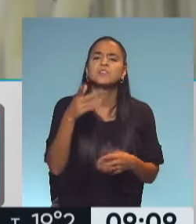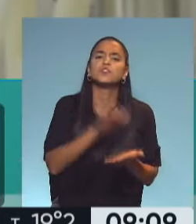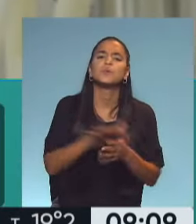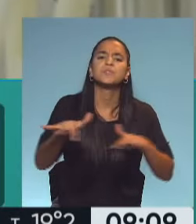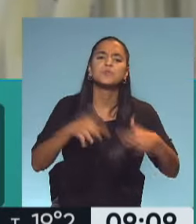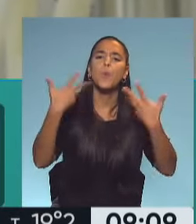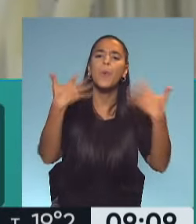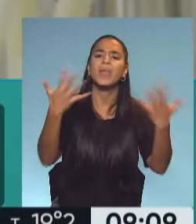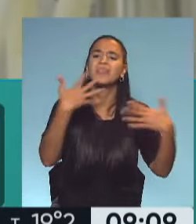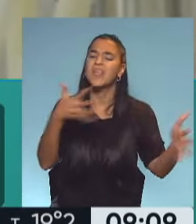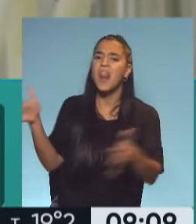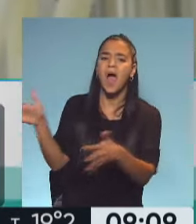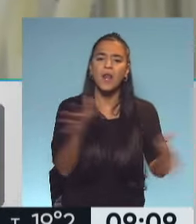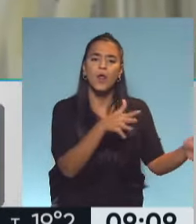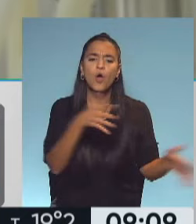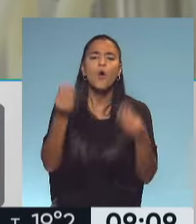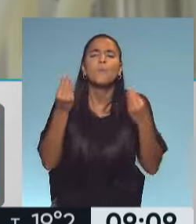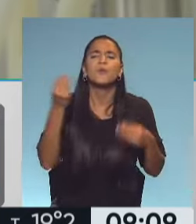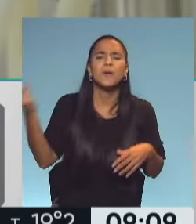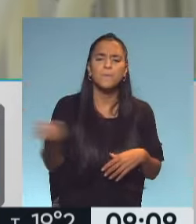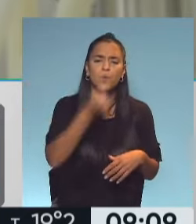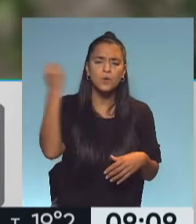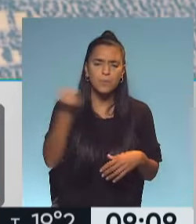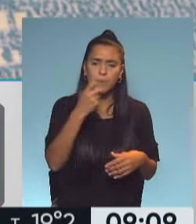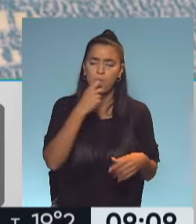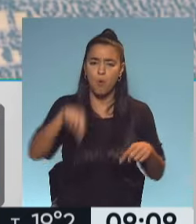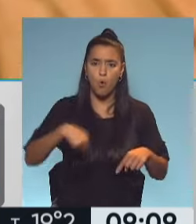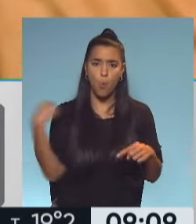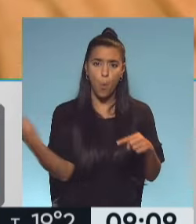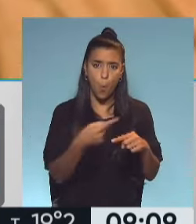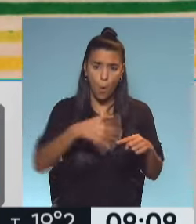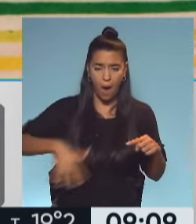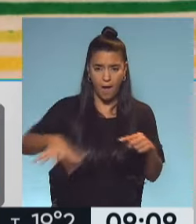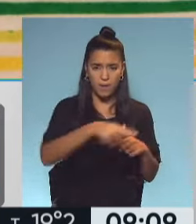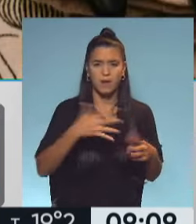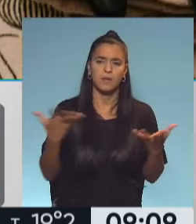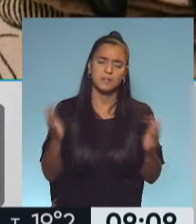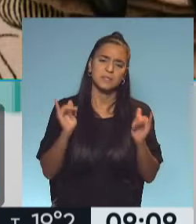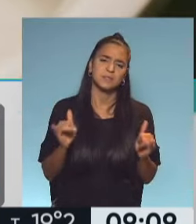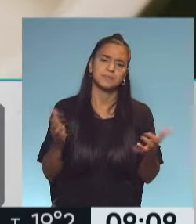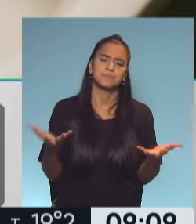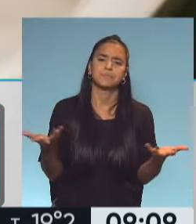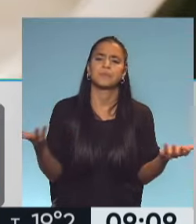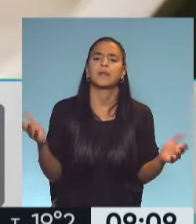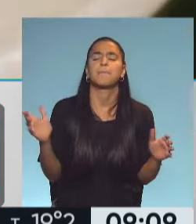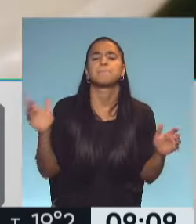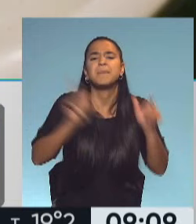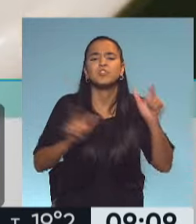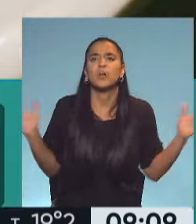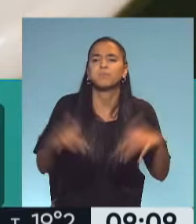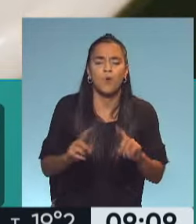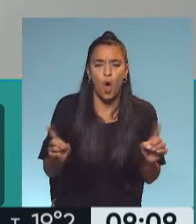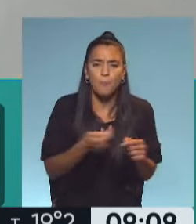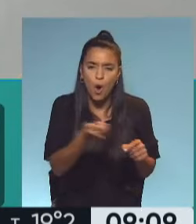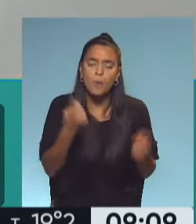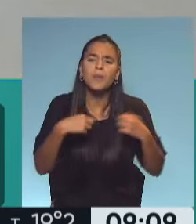de ventilar. ¿Por qué es tan importante, si estás en un lugar, primero, por supuesto, que sea lo menos posible, la menor gente posible, ¿por qué es tan